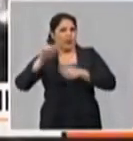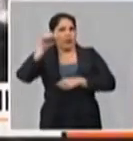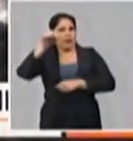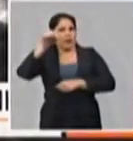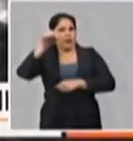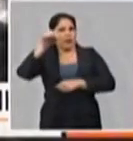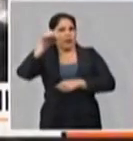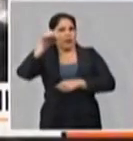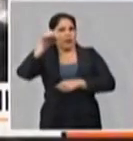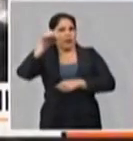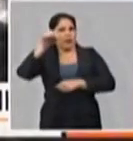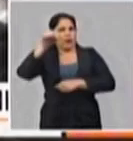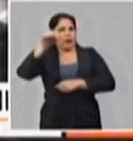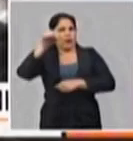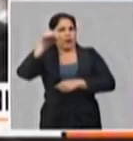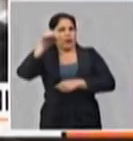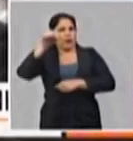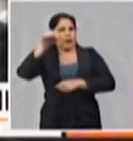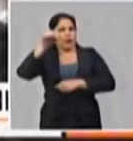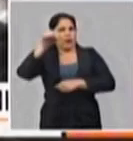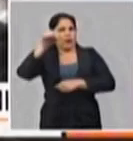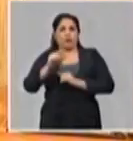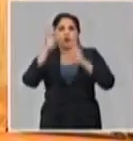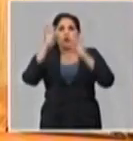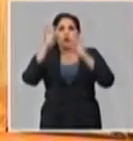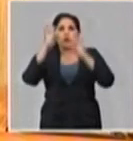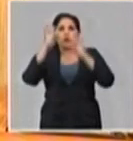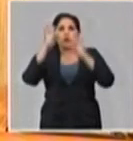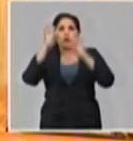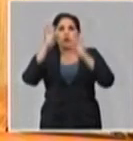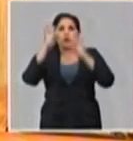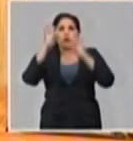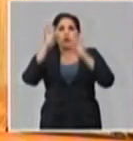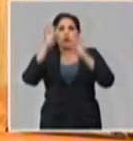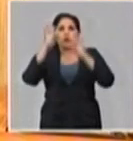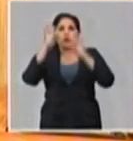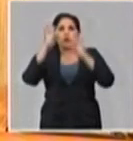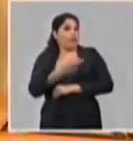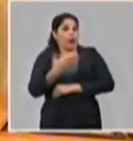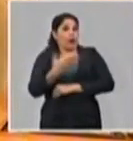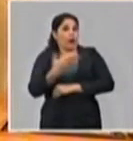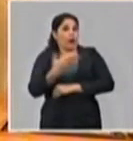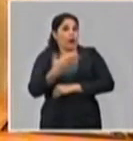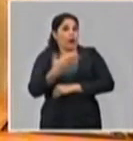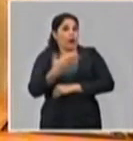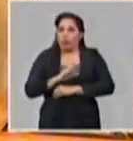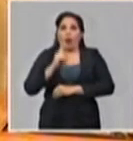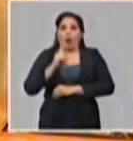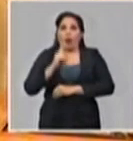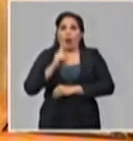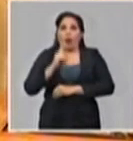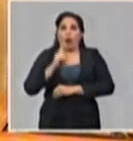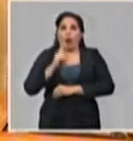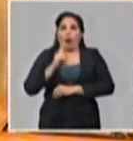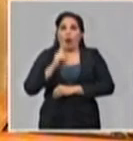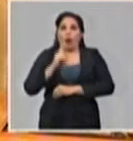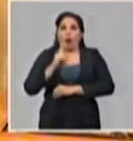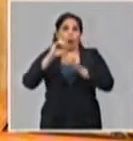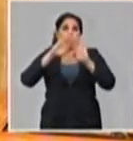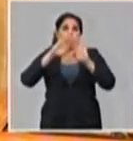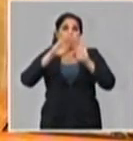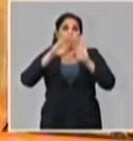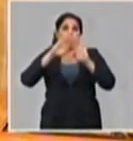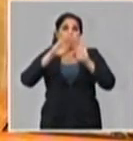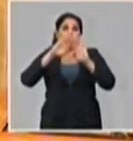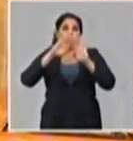Actualmente, aunque como explicó el primer ministro, estas cifras cambian. Cambian a una velocidad enorme. Es el sitio oficial de la OMS, de la OPS,